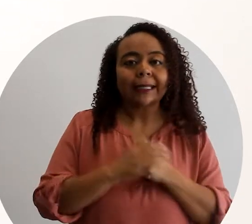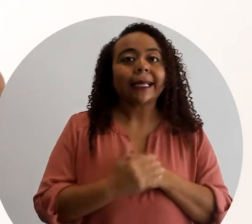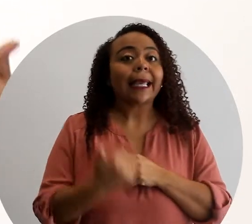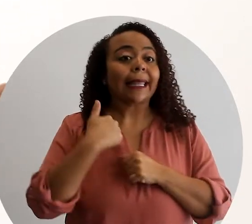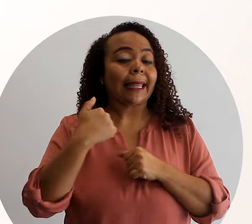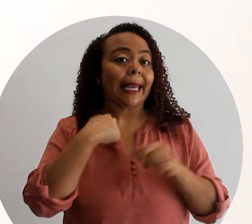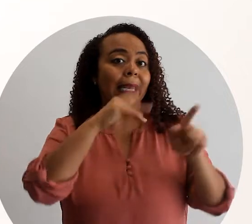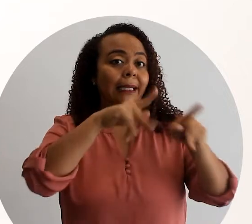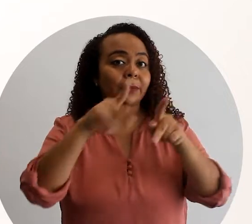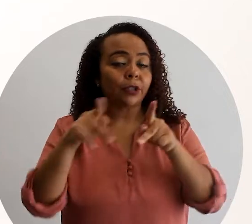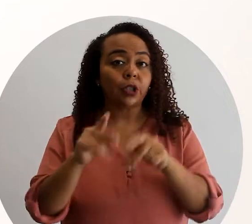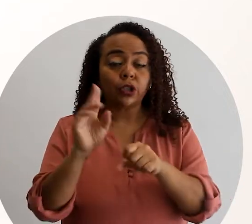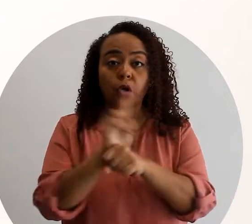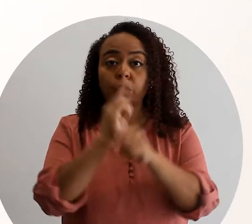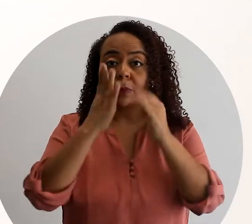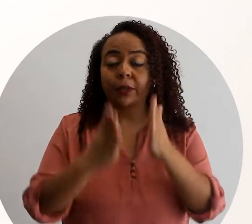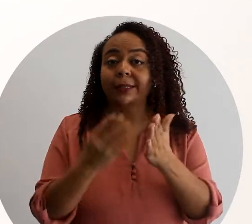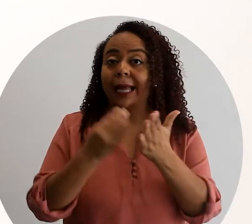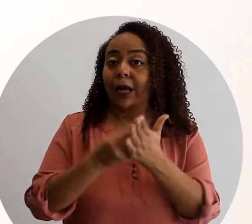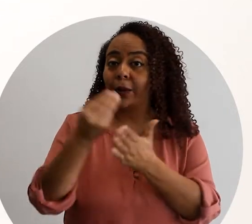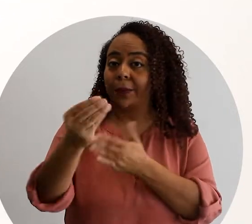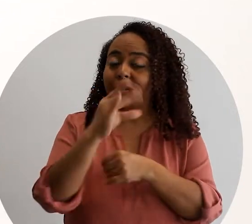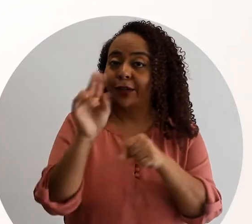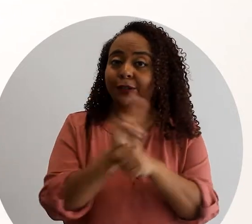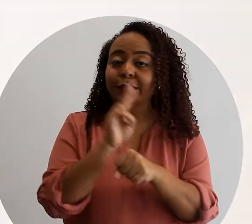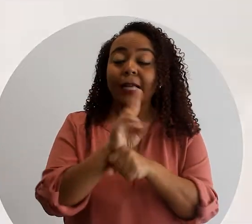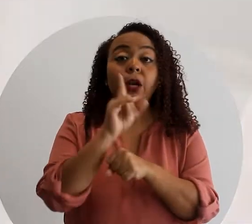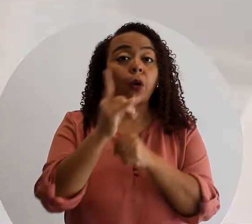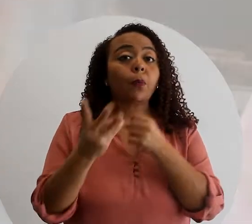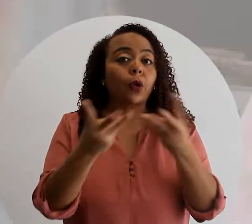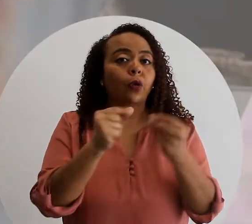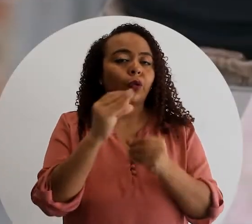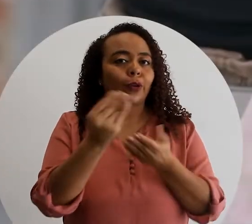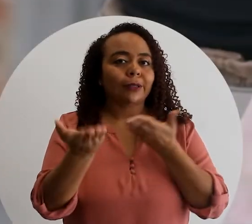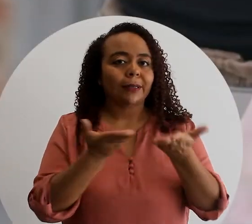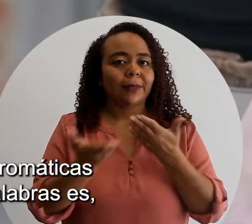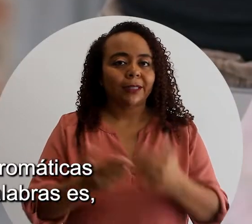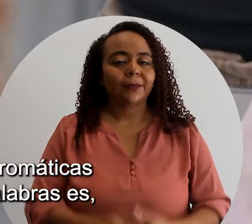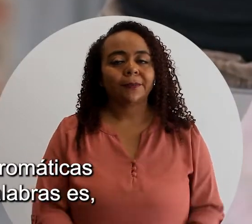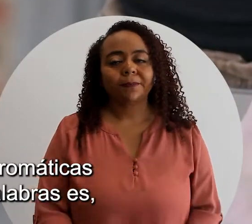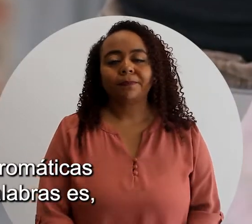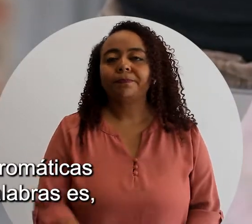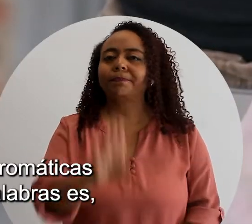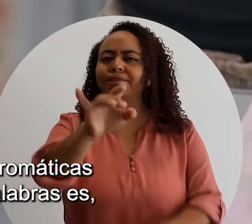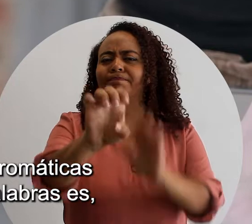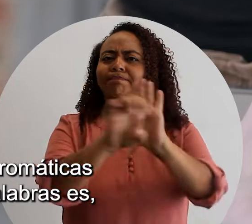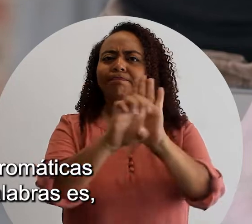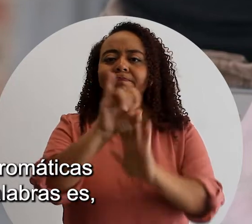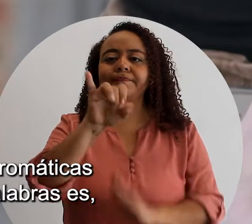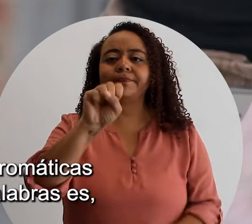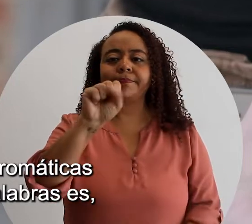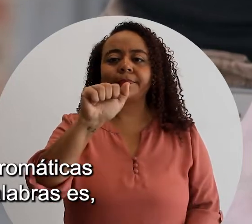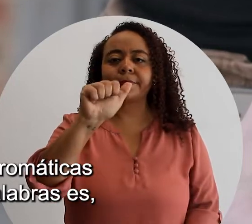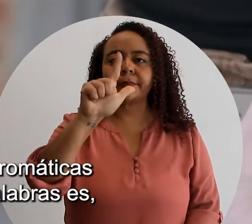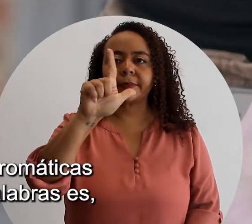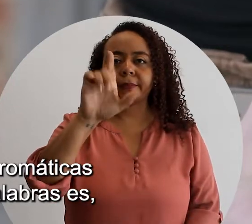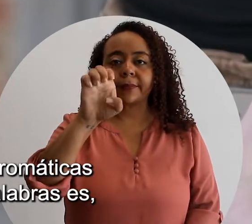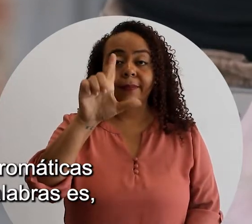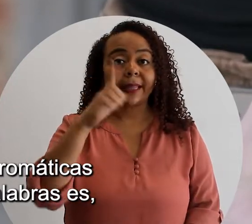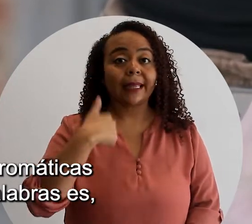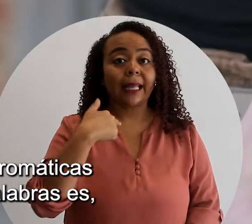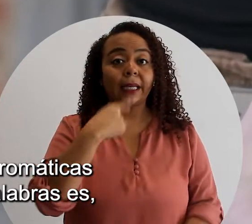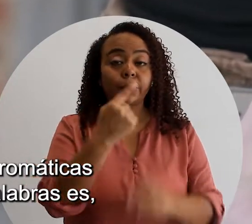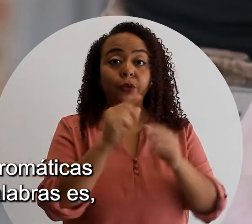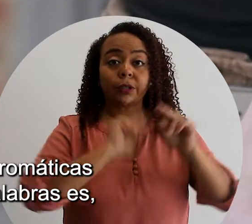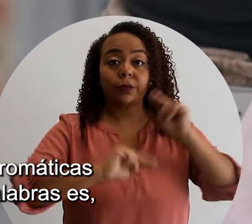llevan a las personas consumidoras a comprar y a usar un producto o servicio. Por ejemplo, Isabel tiene un negocio de velas